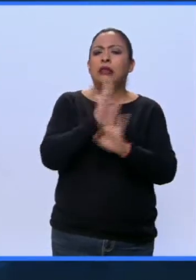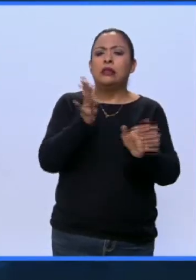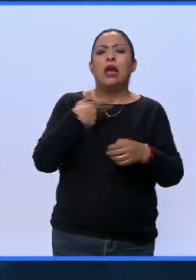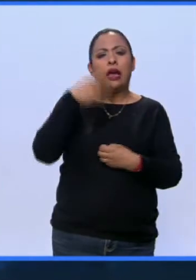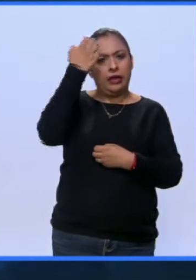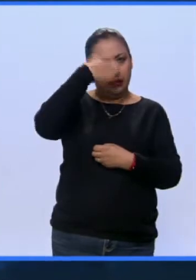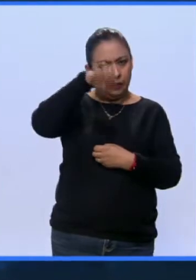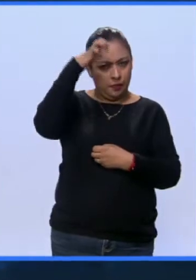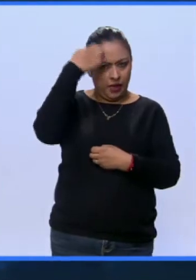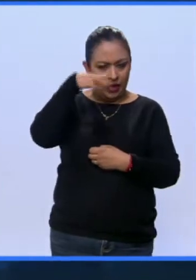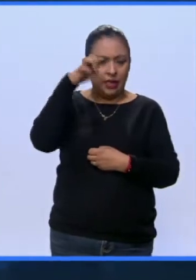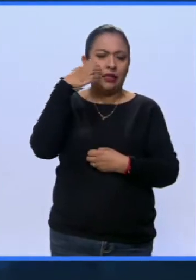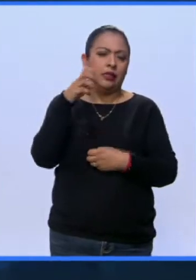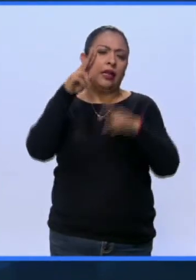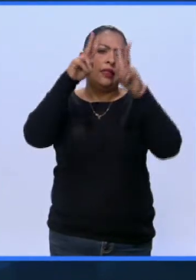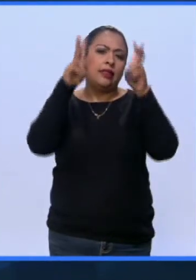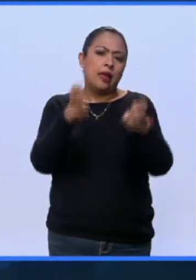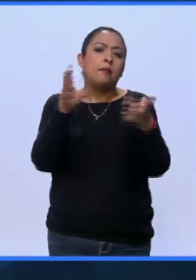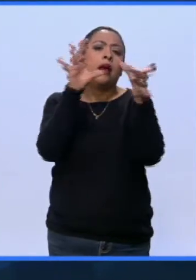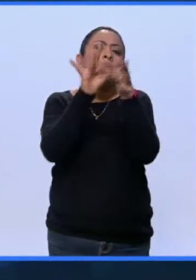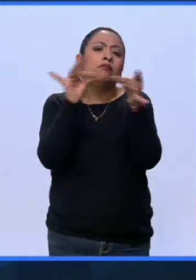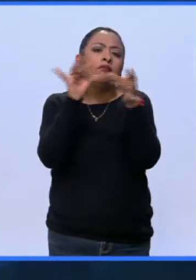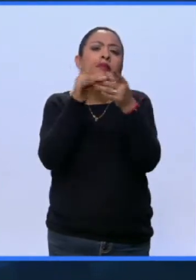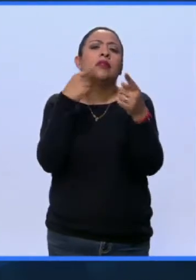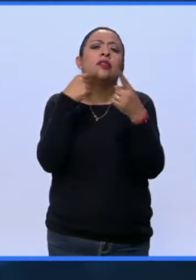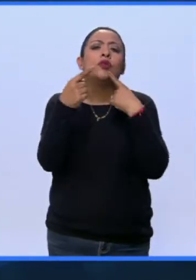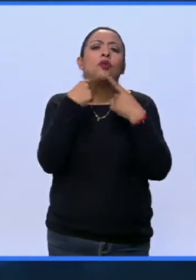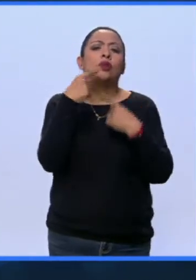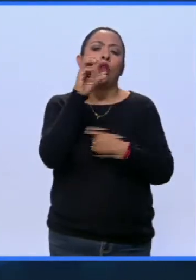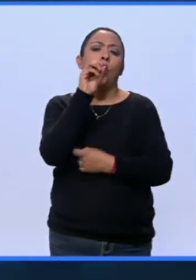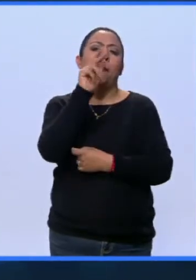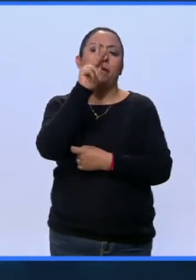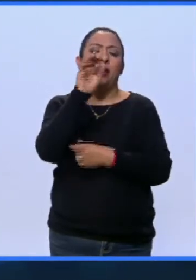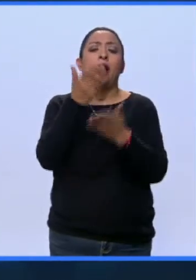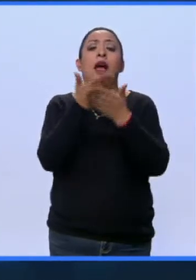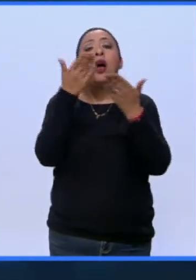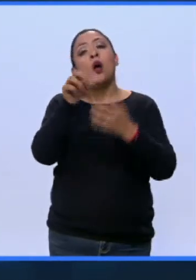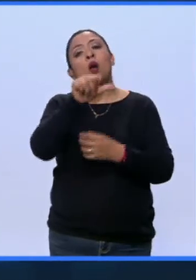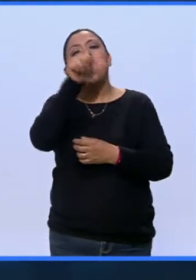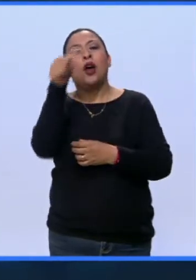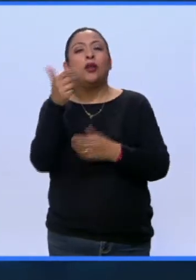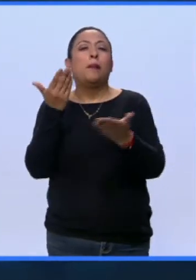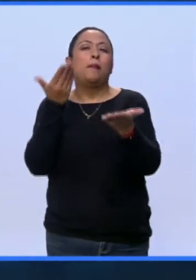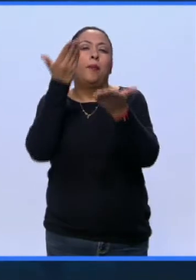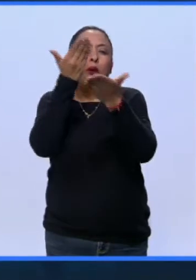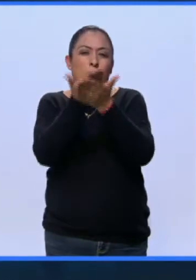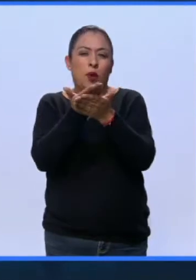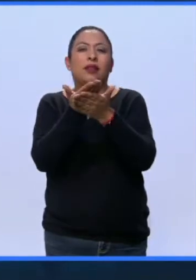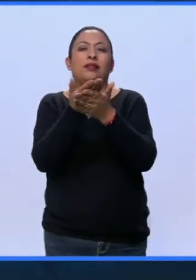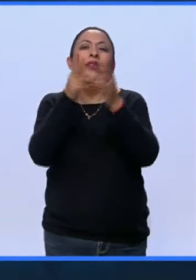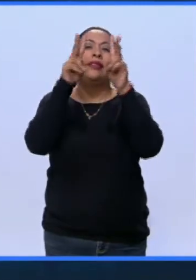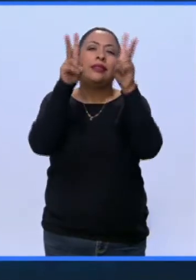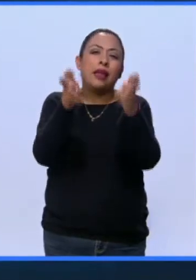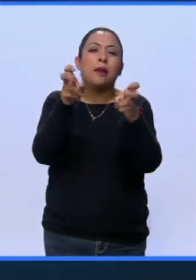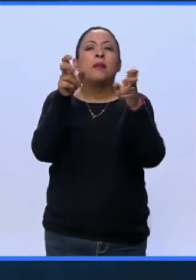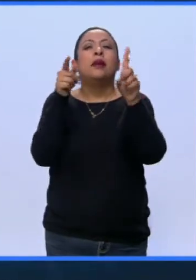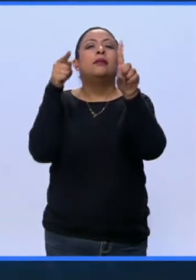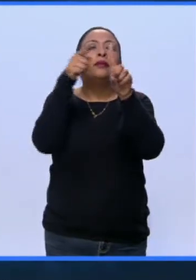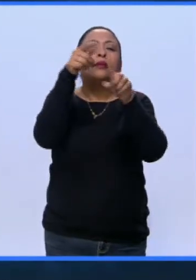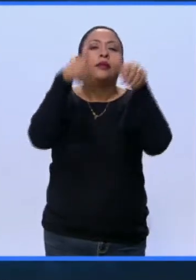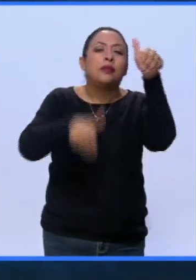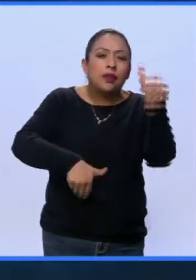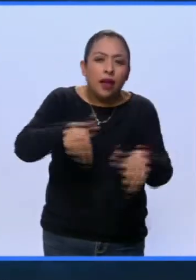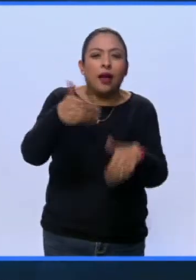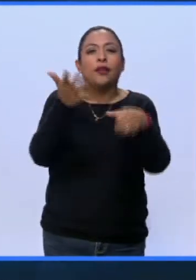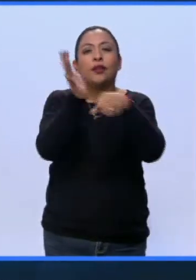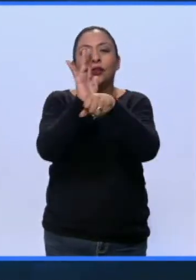de Hablemos de Ópera y esta es una iniciativa que también forma parte de esta serie de propuestas, Hablemos de Teatro, Hablemos de Cine,